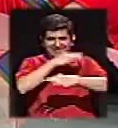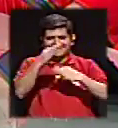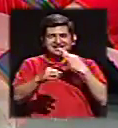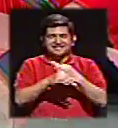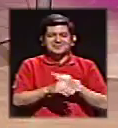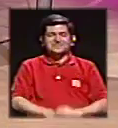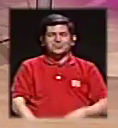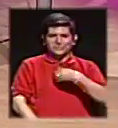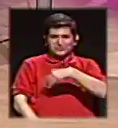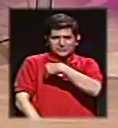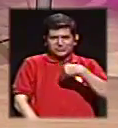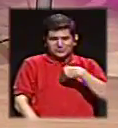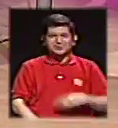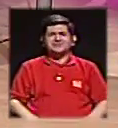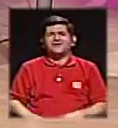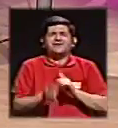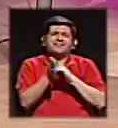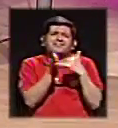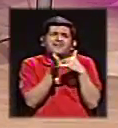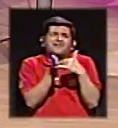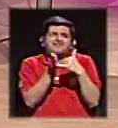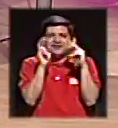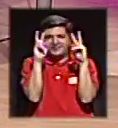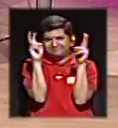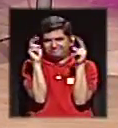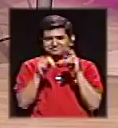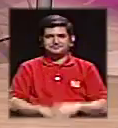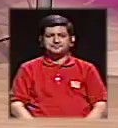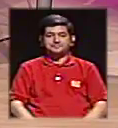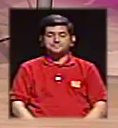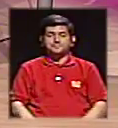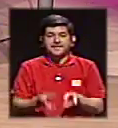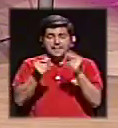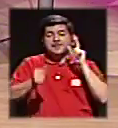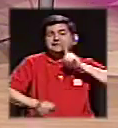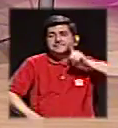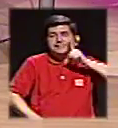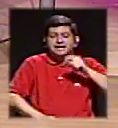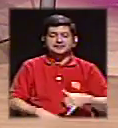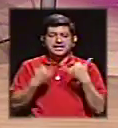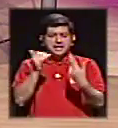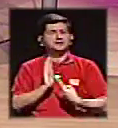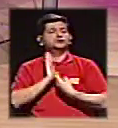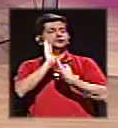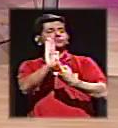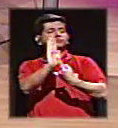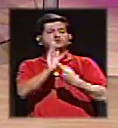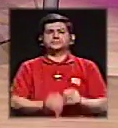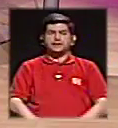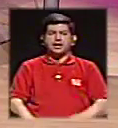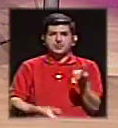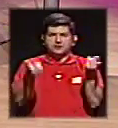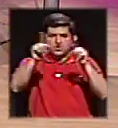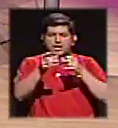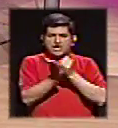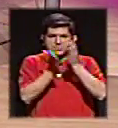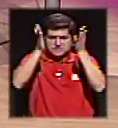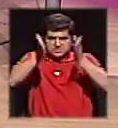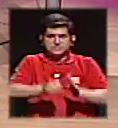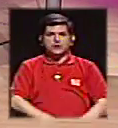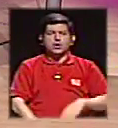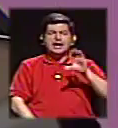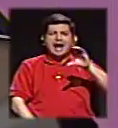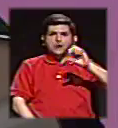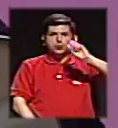Bueno, tenemos la desmitificación, está publicada y fue hecha por el investigador